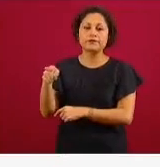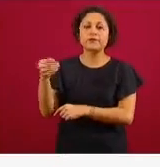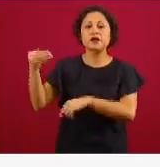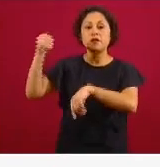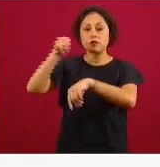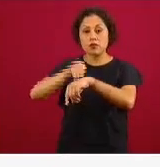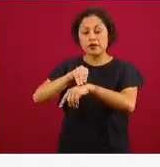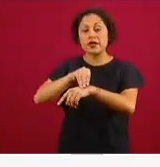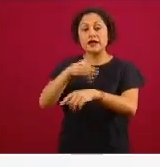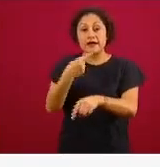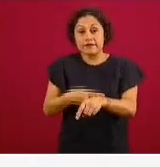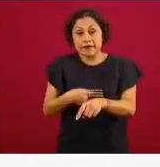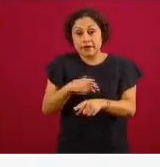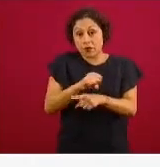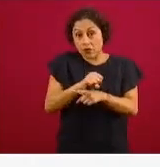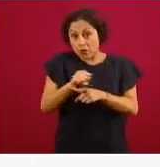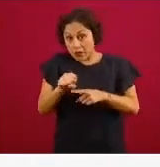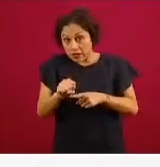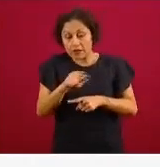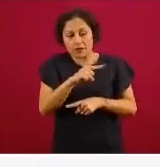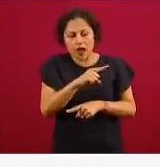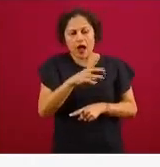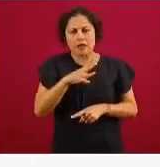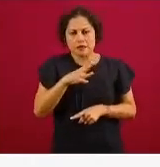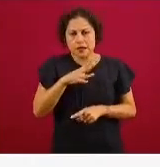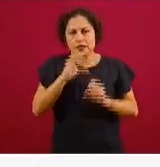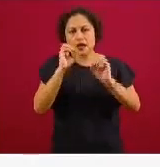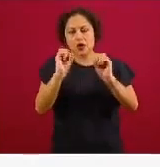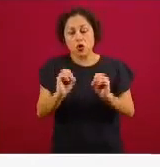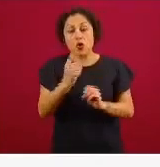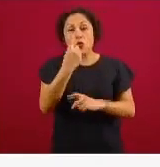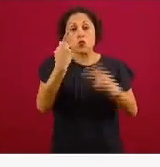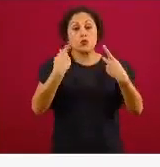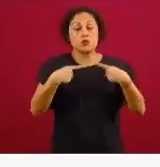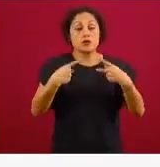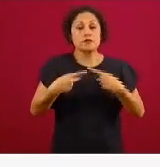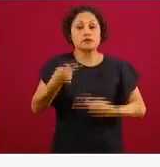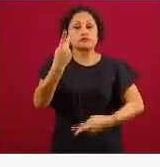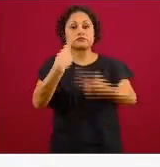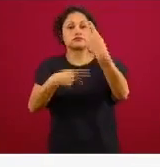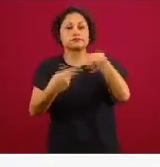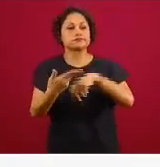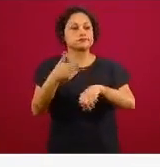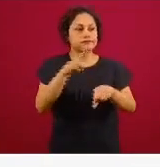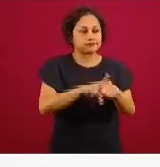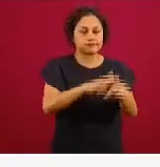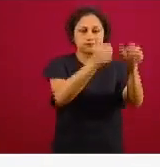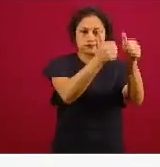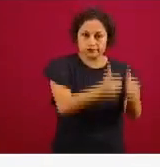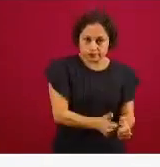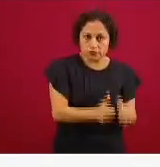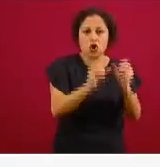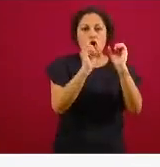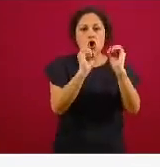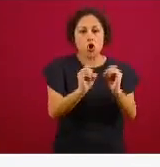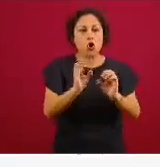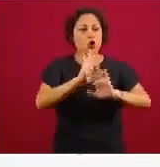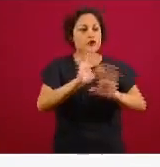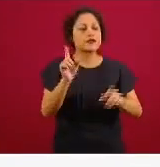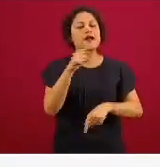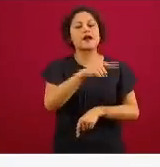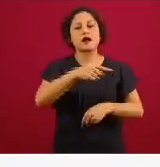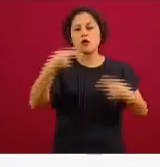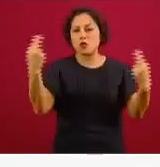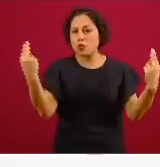si es una persona que está hospitalizada ya sea estable o grave o si es una persona que requiere apoyo crítico es decir estar en una